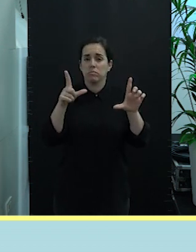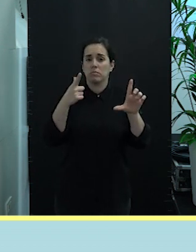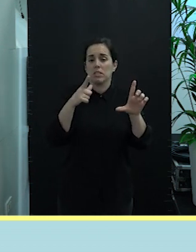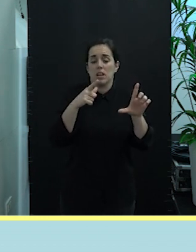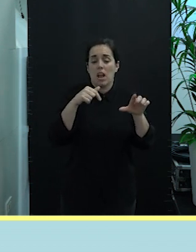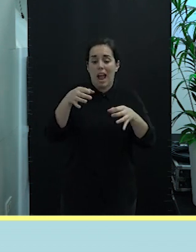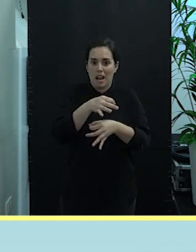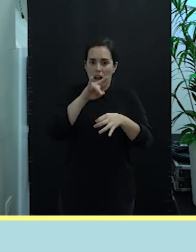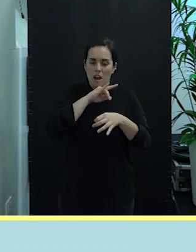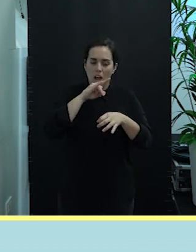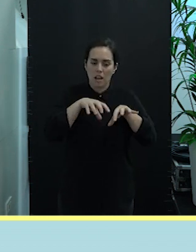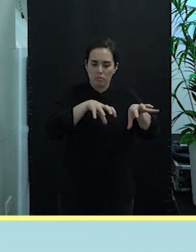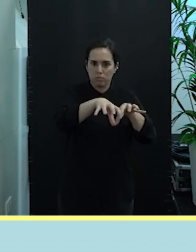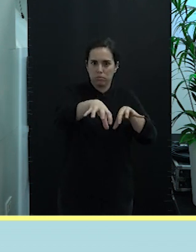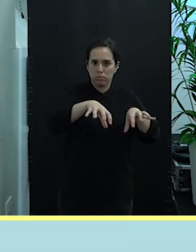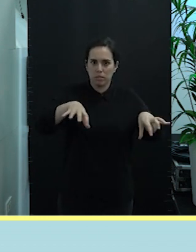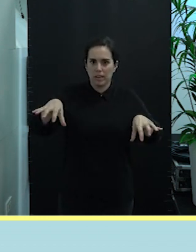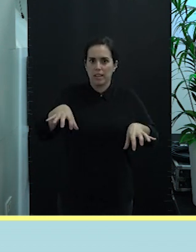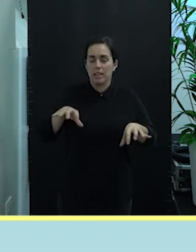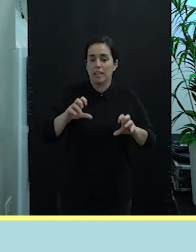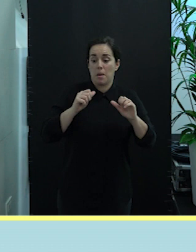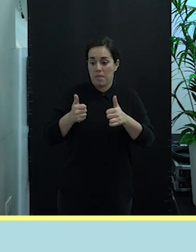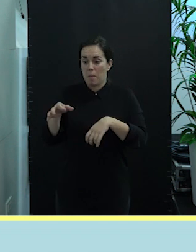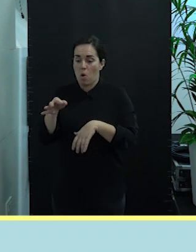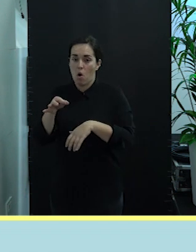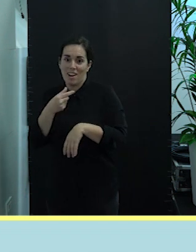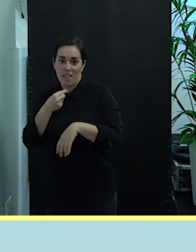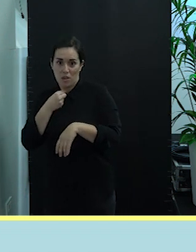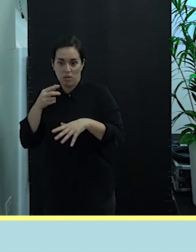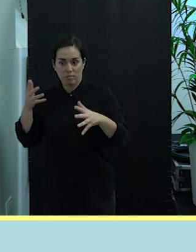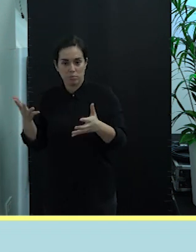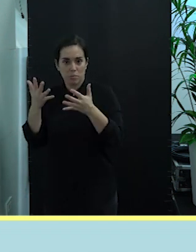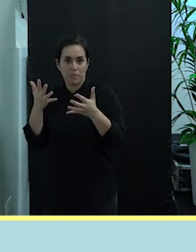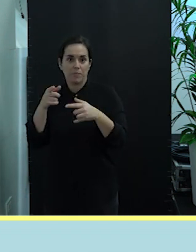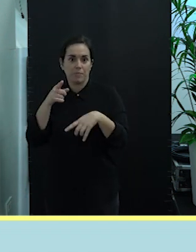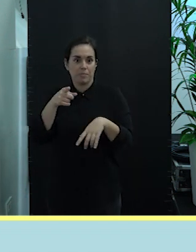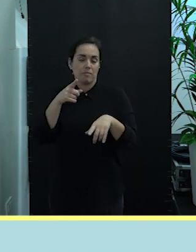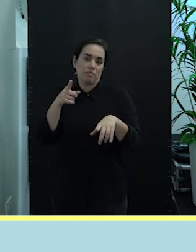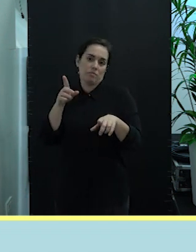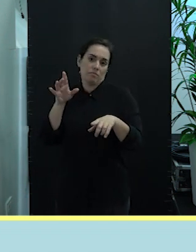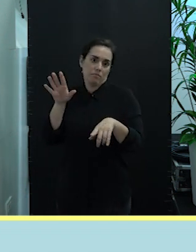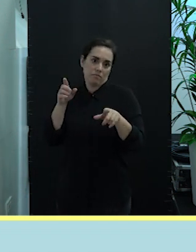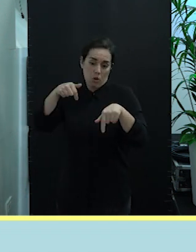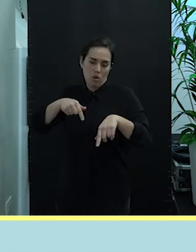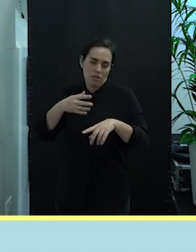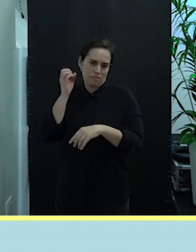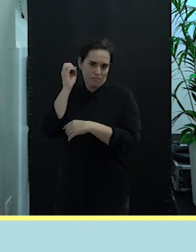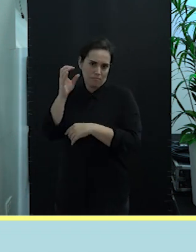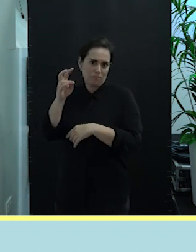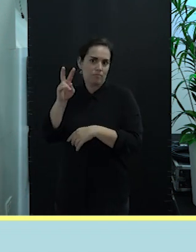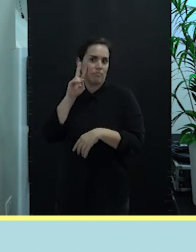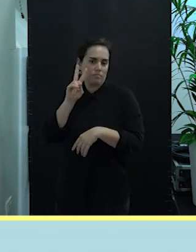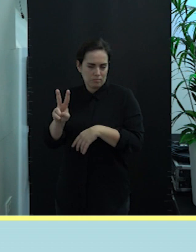archipiélago. Empezamos por La Graciosa, con nuestra dinamizadora maravillosa Nerea, que la hemos visto hoy en nuestra